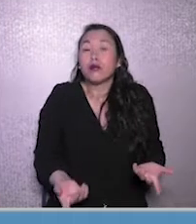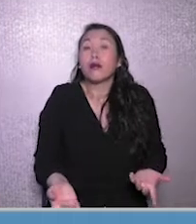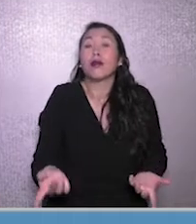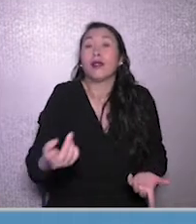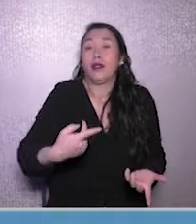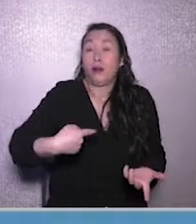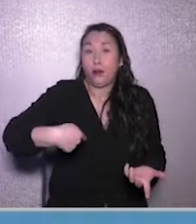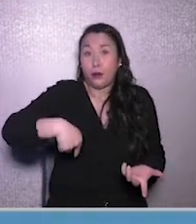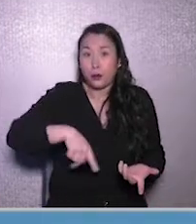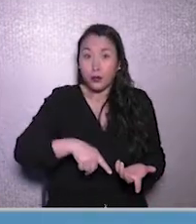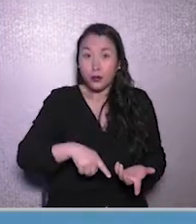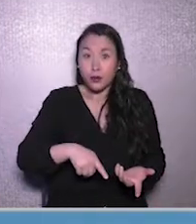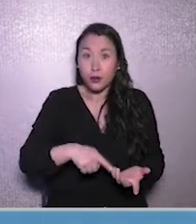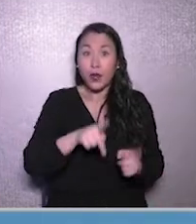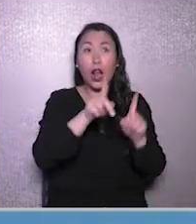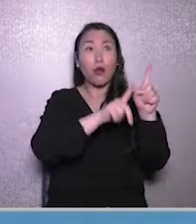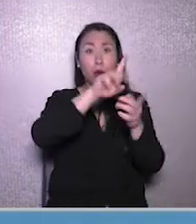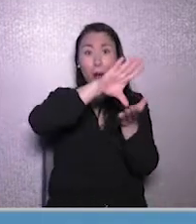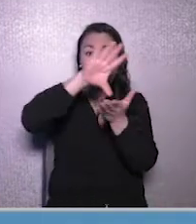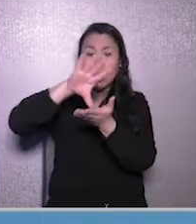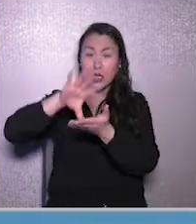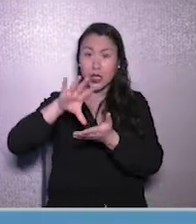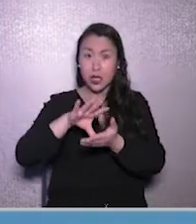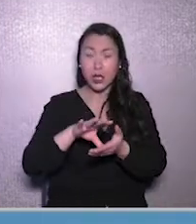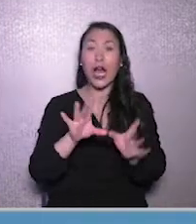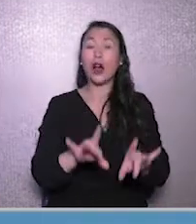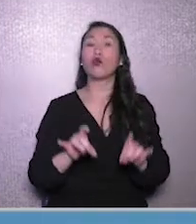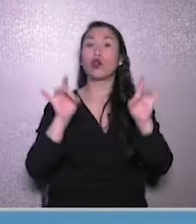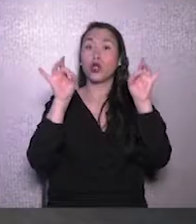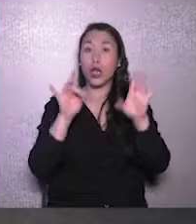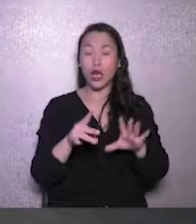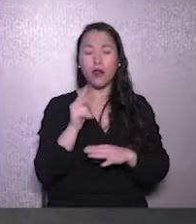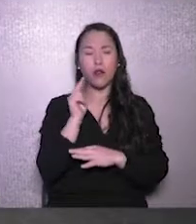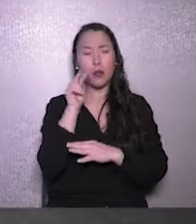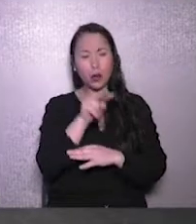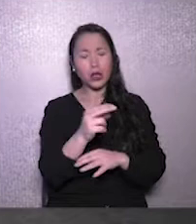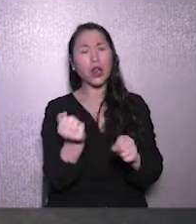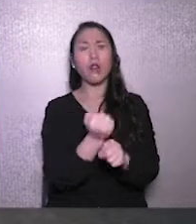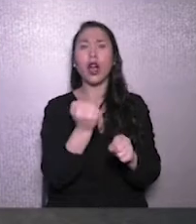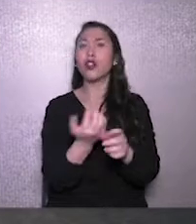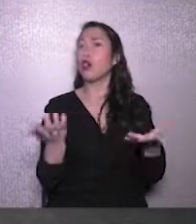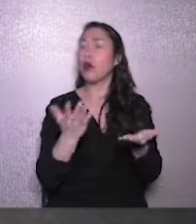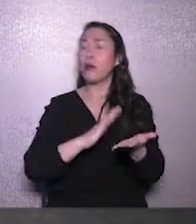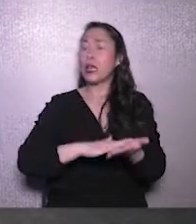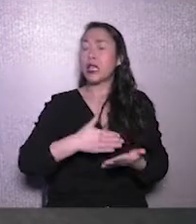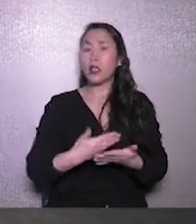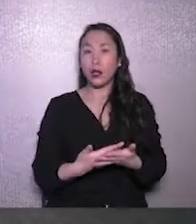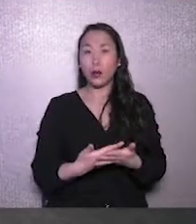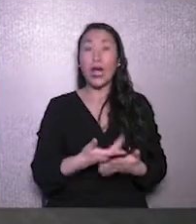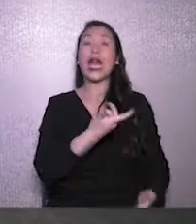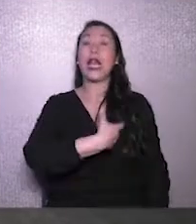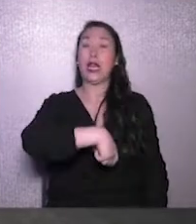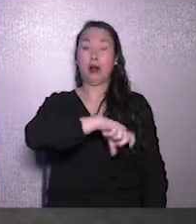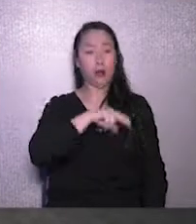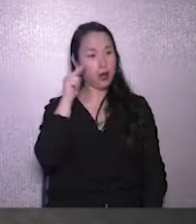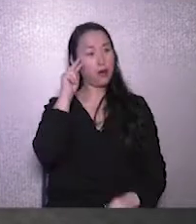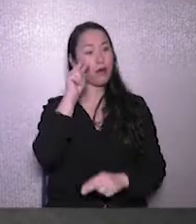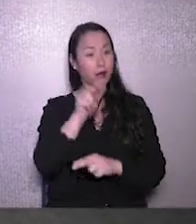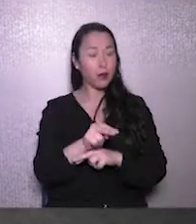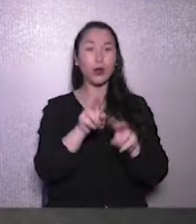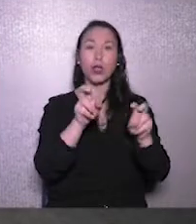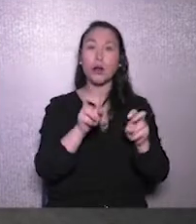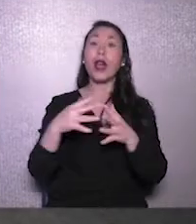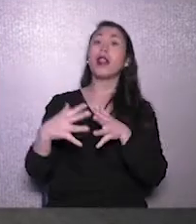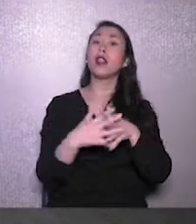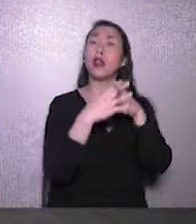Tomamos algunos países, Australia, vimos cómo están trabajando todo el mundo de la salud, en España, vimos otros temas, en